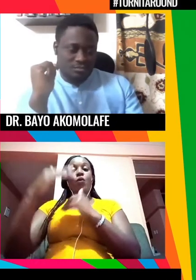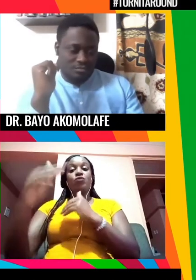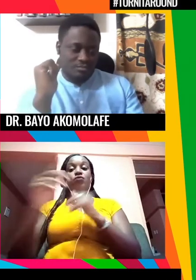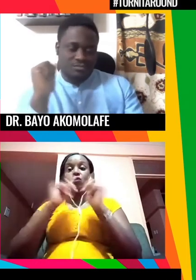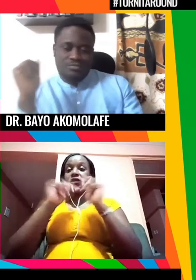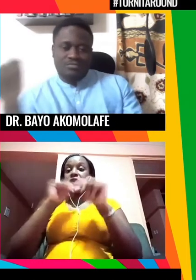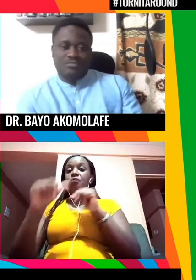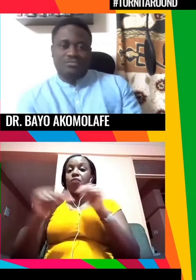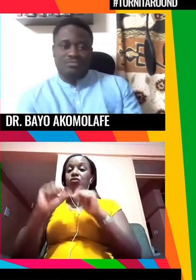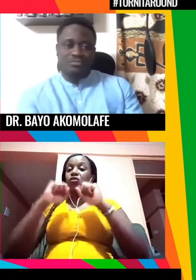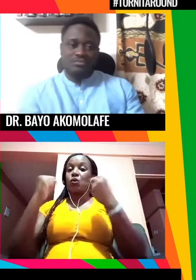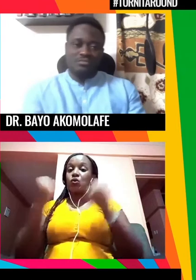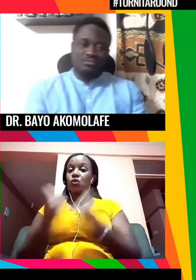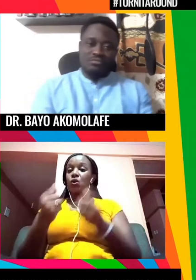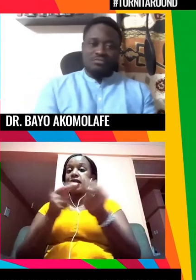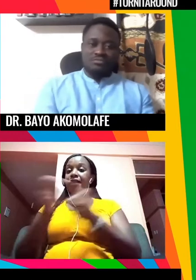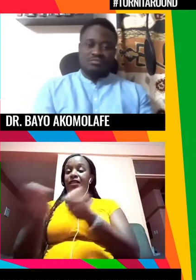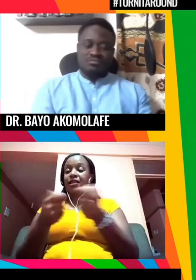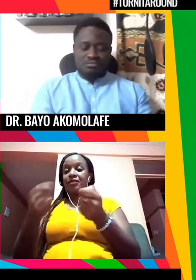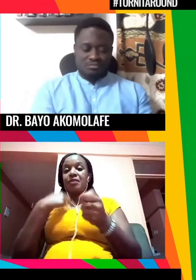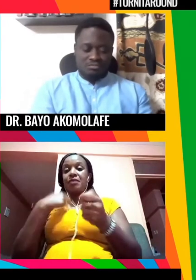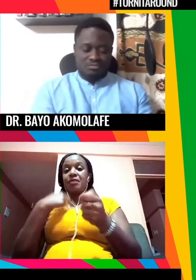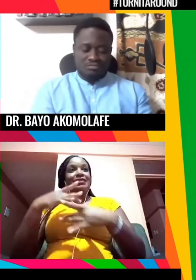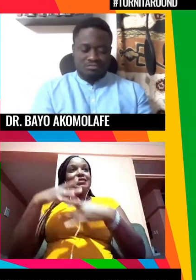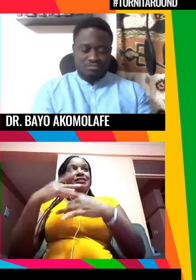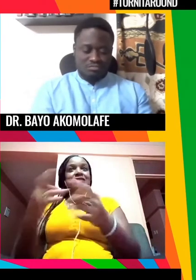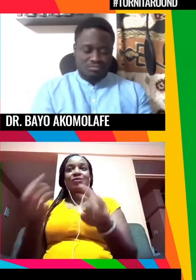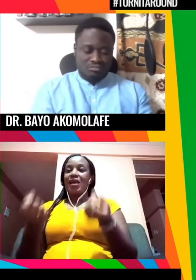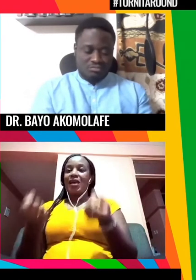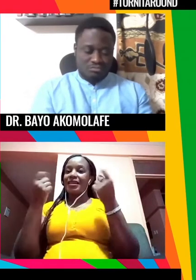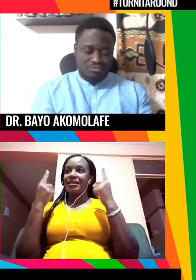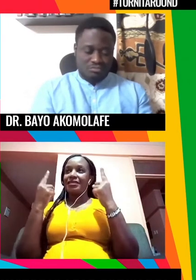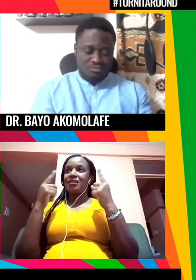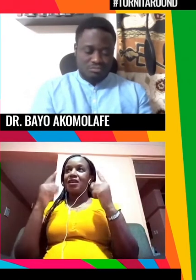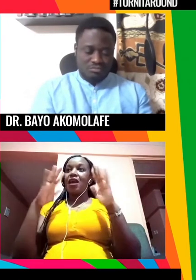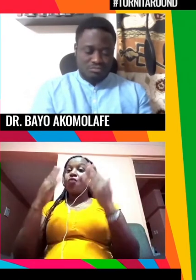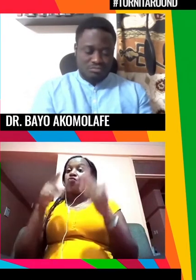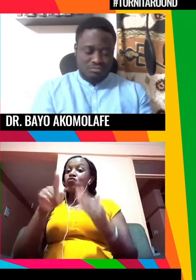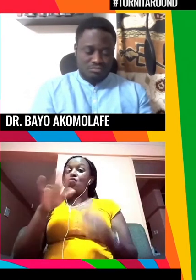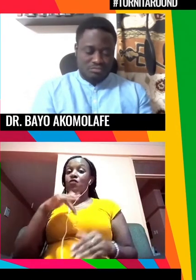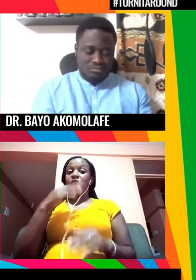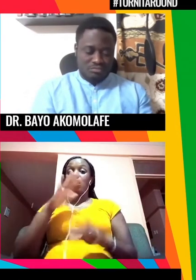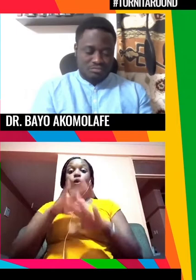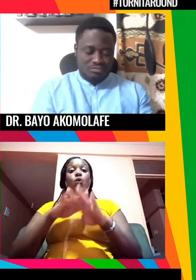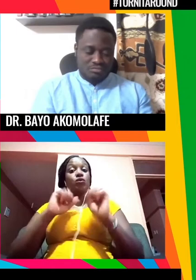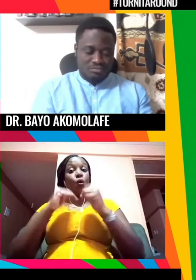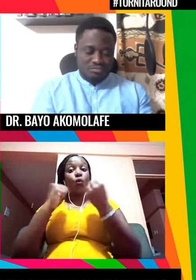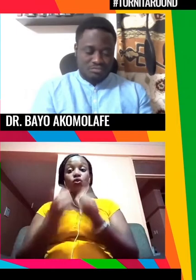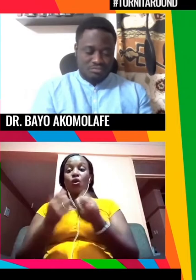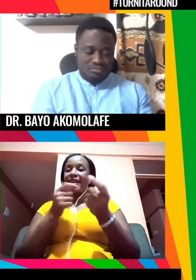gobernanza social y me interesa saber cómo crees que la gobernanza social y